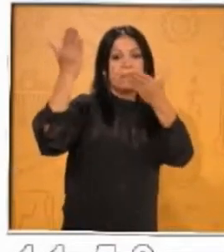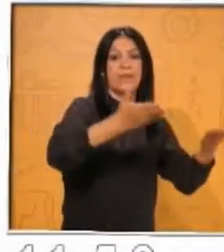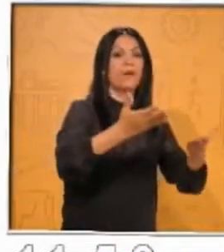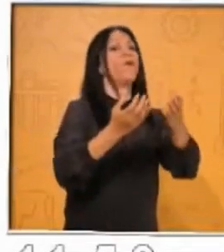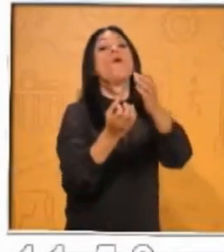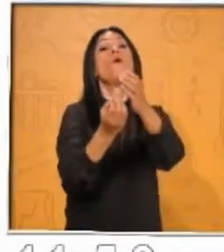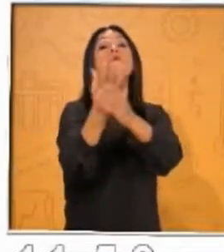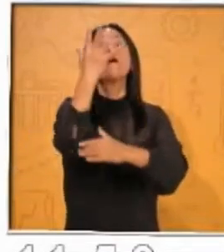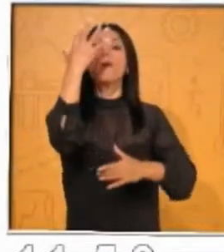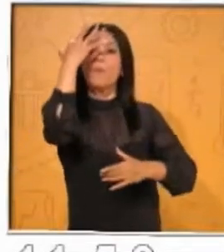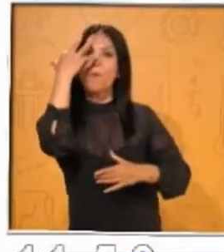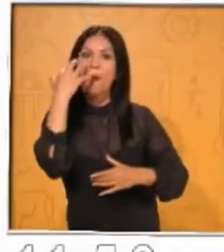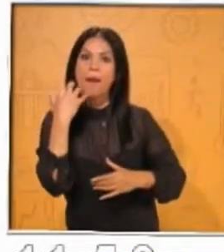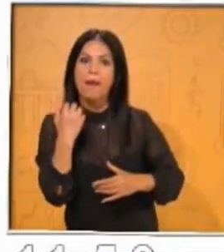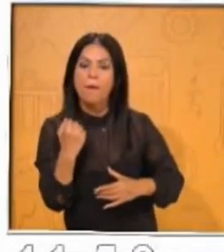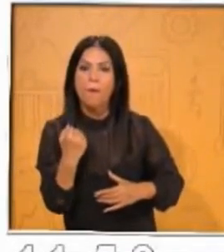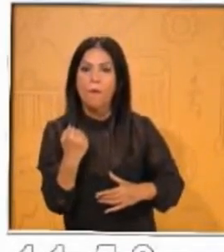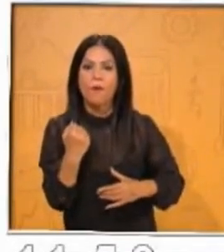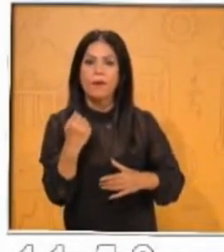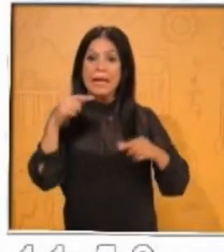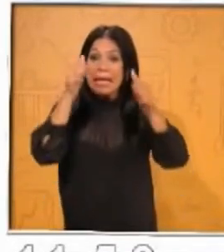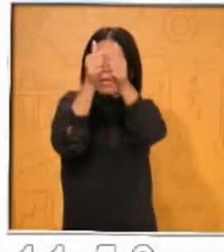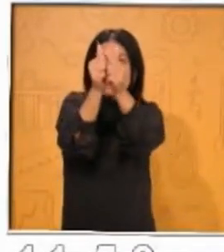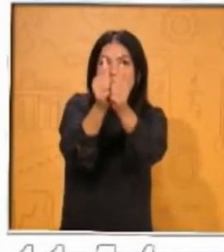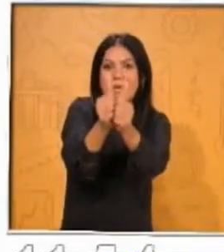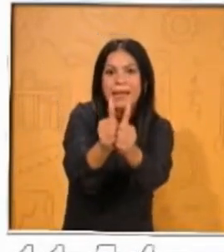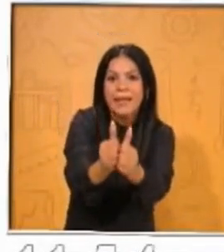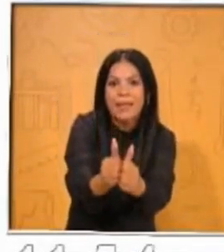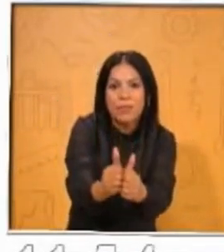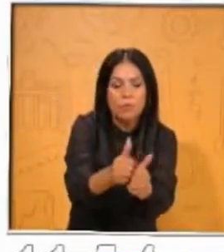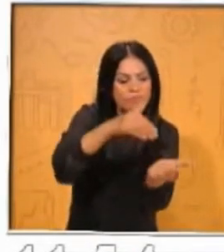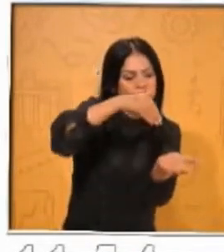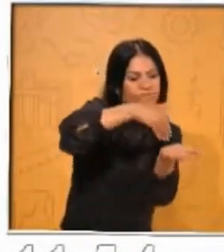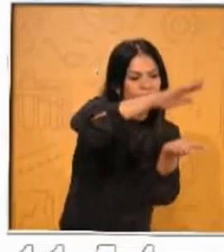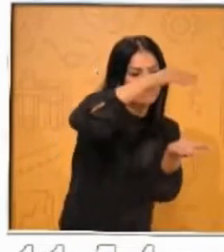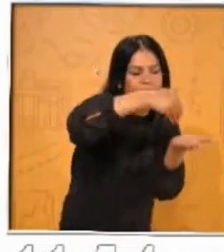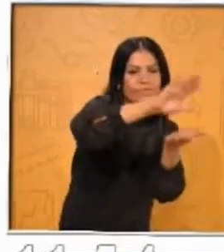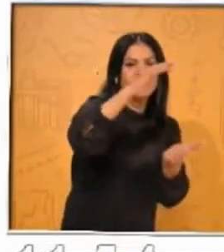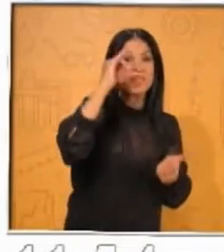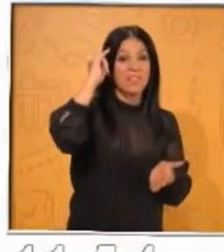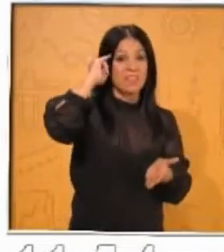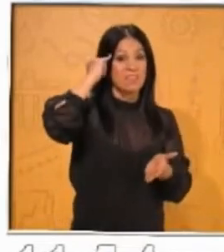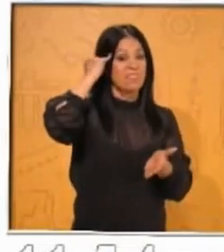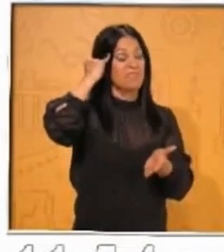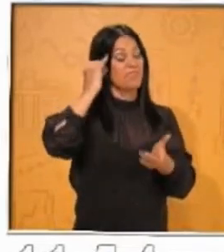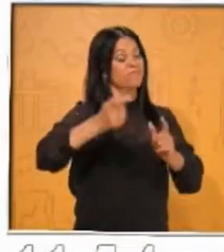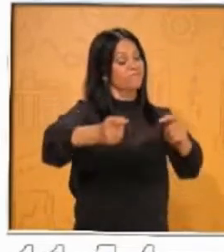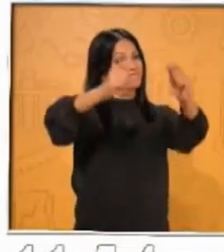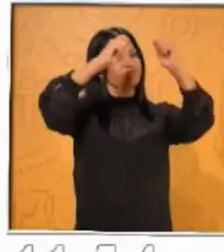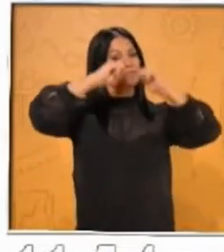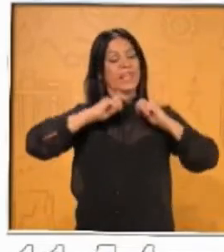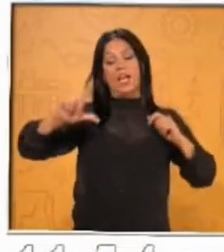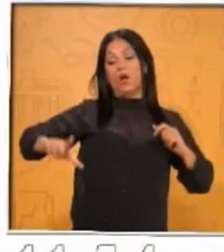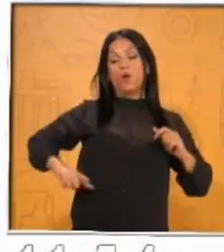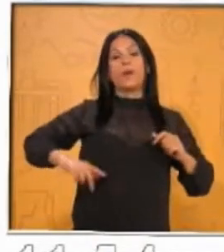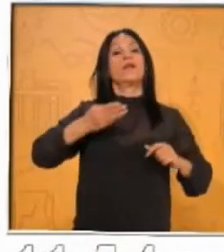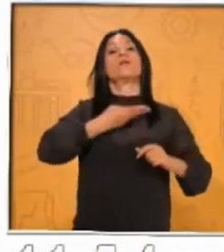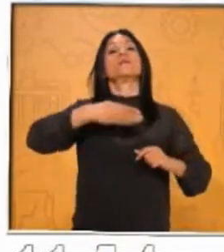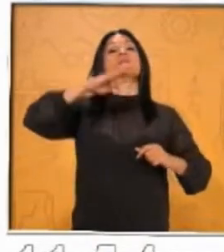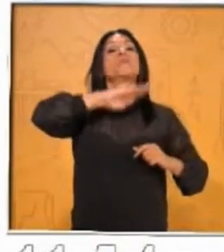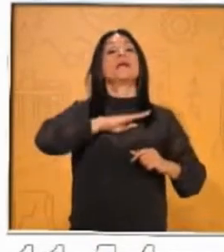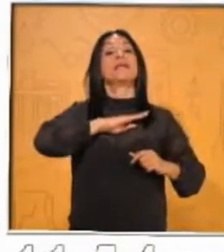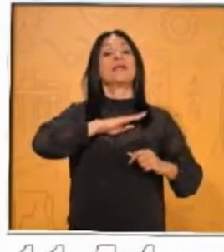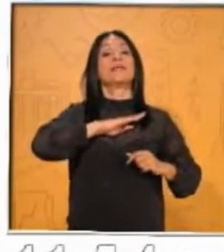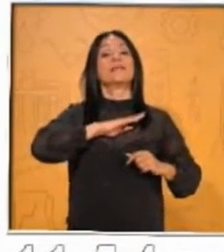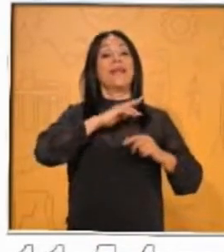vivían hace mucho tiempo en nuestra entidad. La ciudad metropolitana de Monterrey se fundó en el año de 1596,